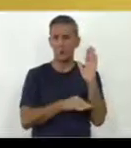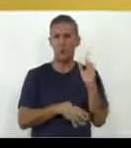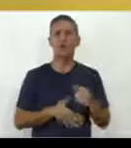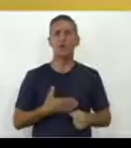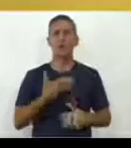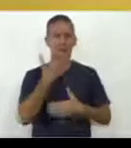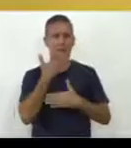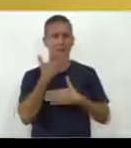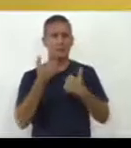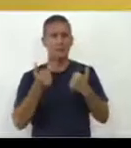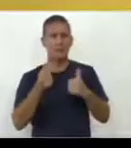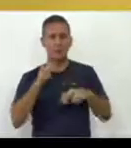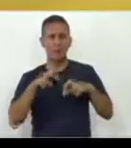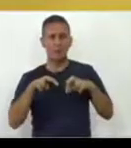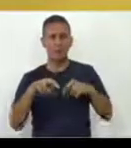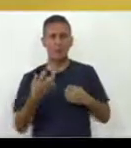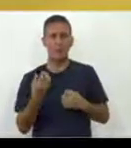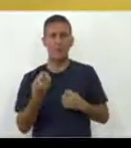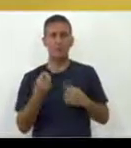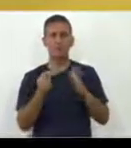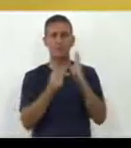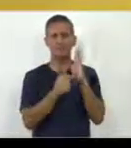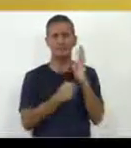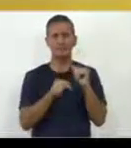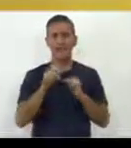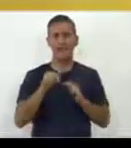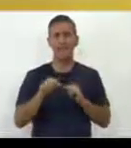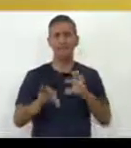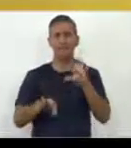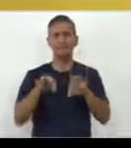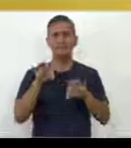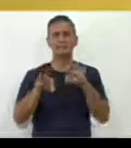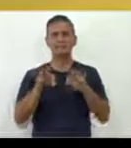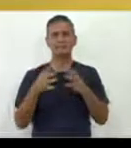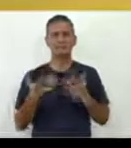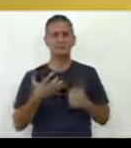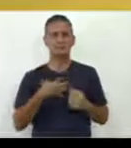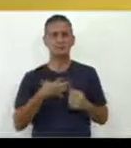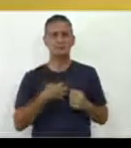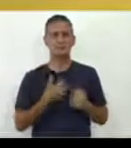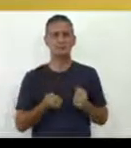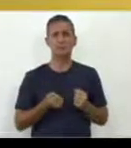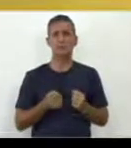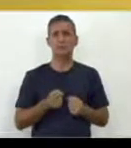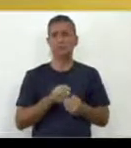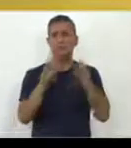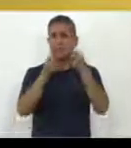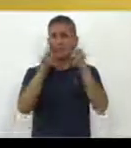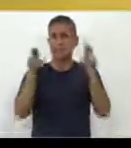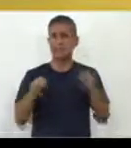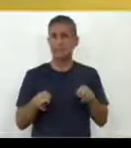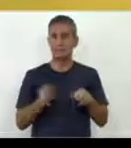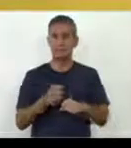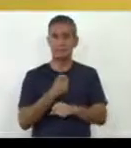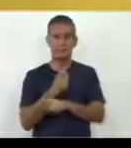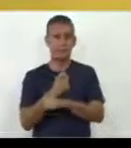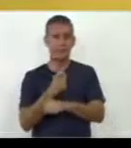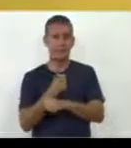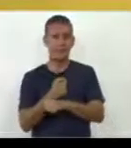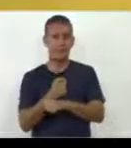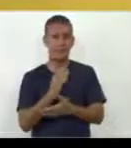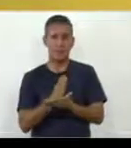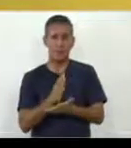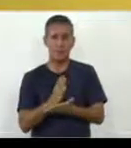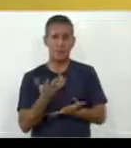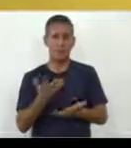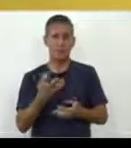selección también tenemos una selección que el sistema educativo, que el sistema en general nuestro, que se preocupa